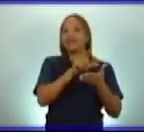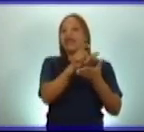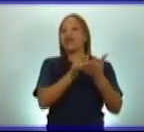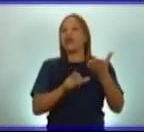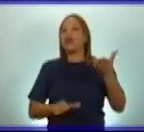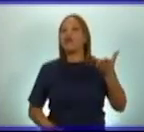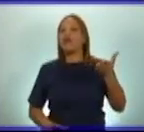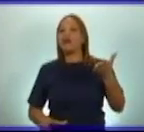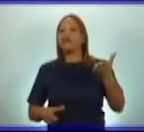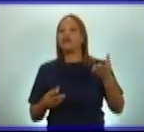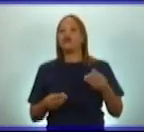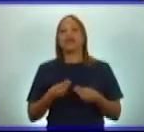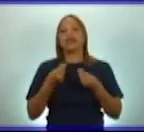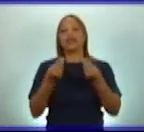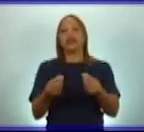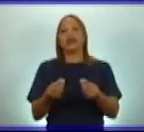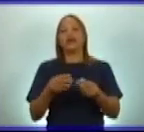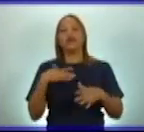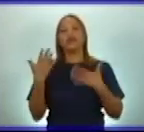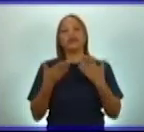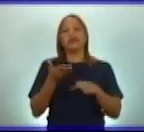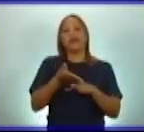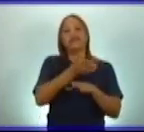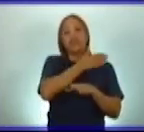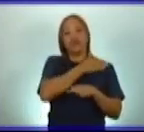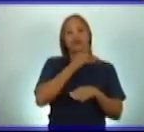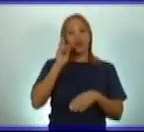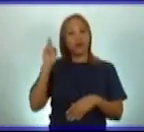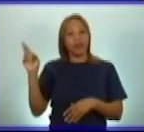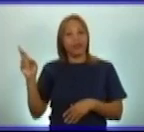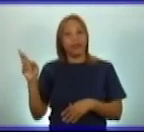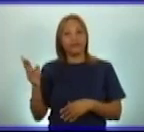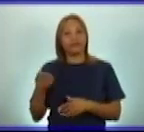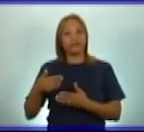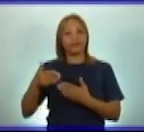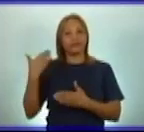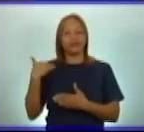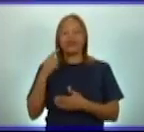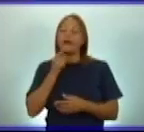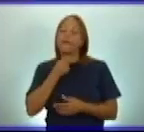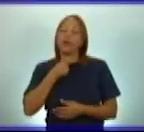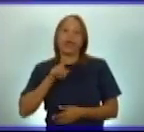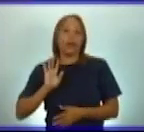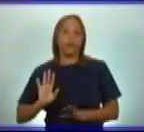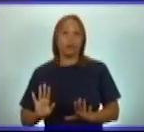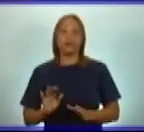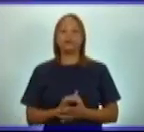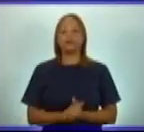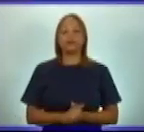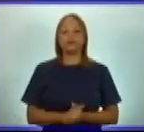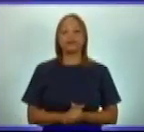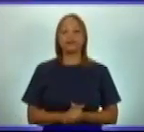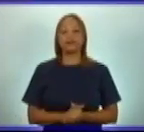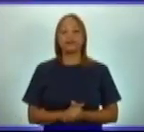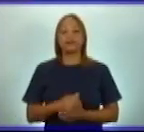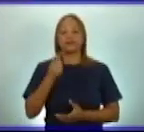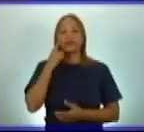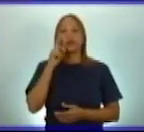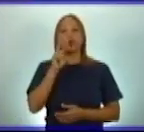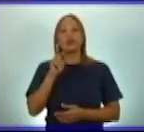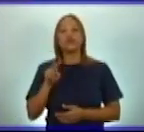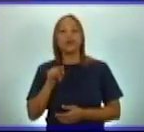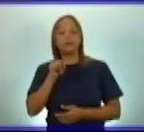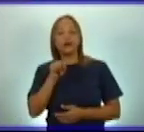nosotros le dejamos en la actividad anterior. Por ejemplo, observa